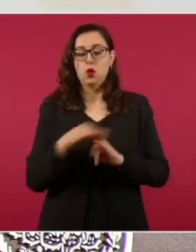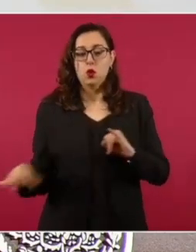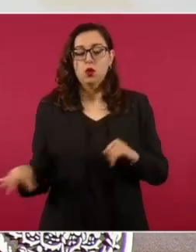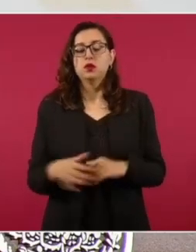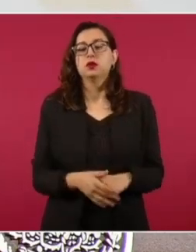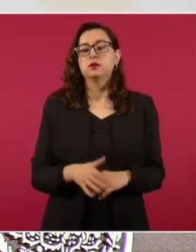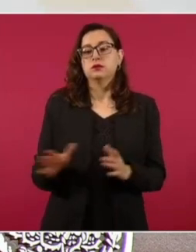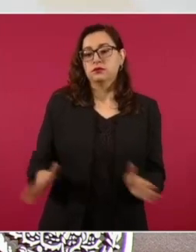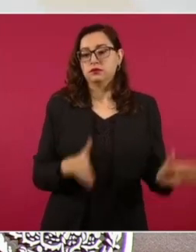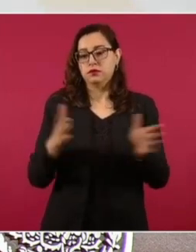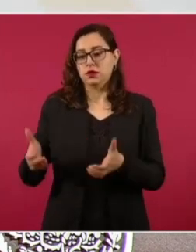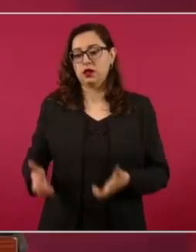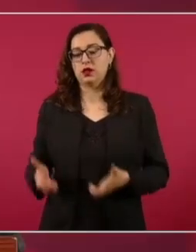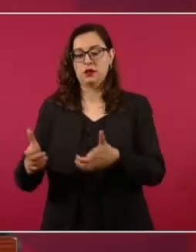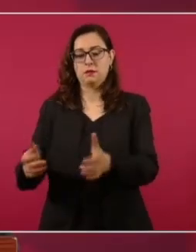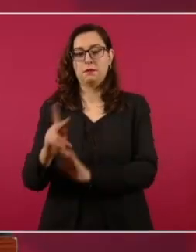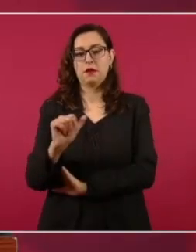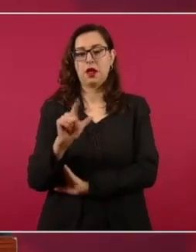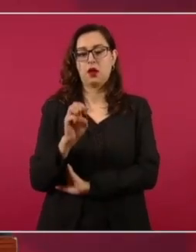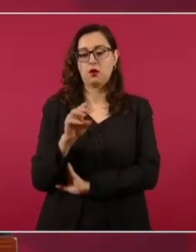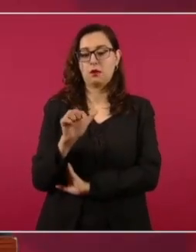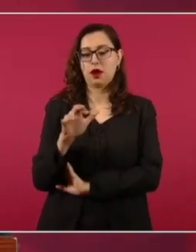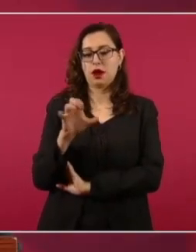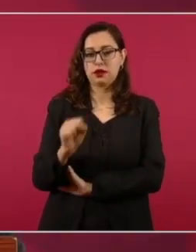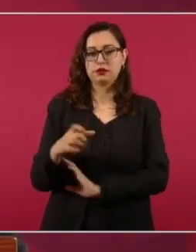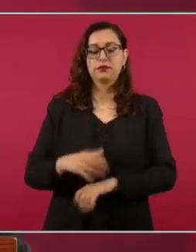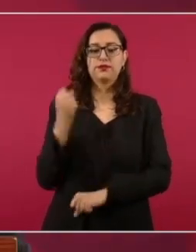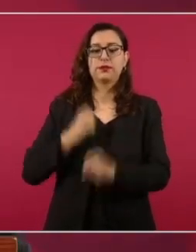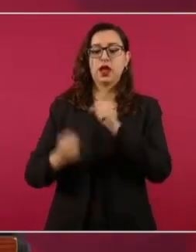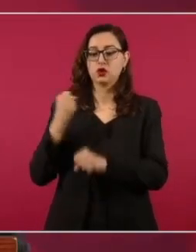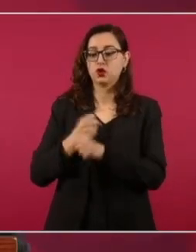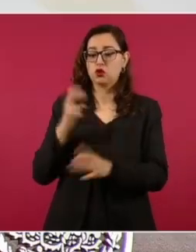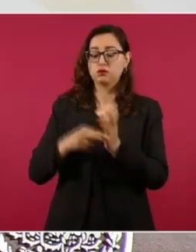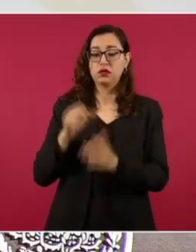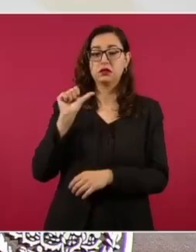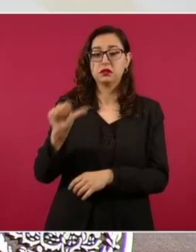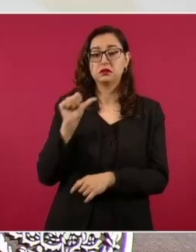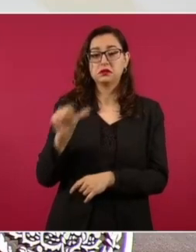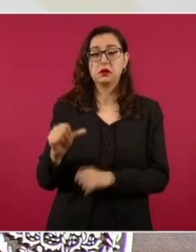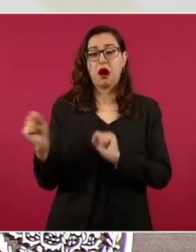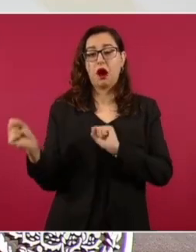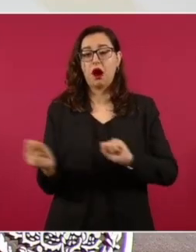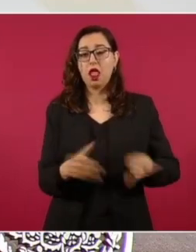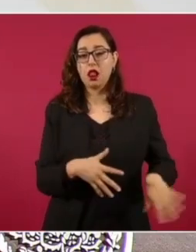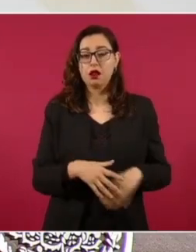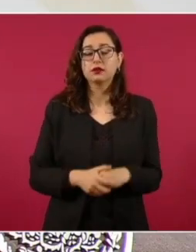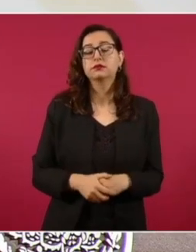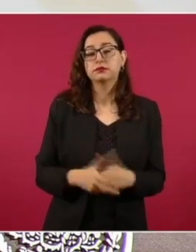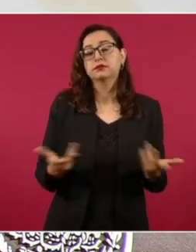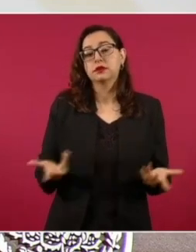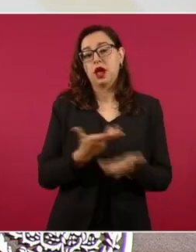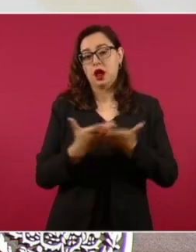libramiento Palomares, que es una obra que estaba inconclusa desde el año 2016. Es un libramiento de 6.6